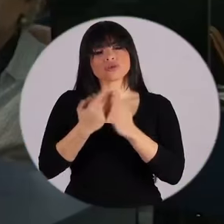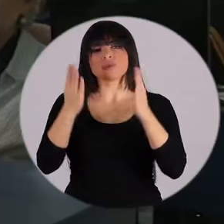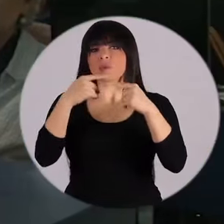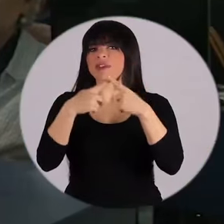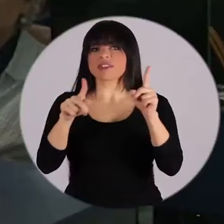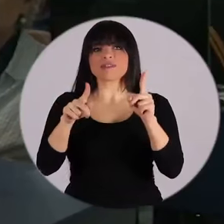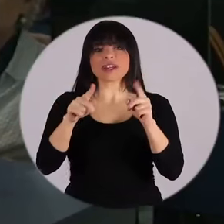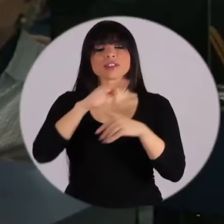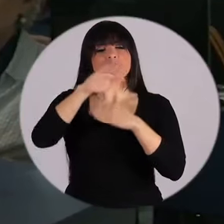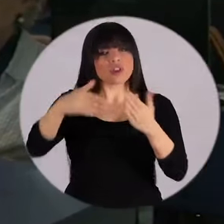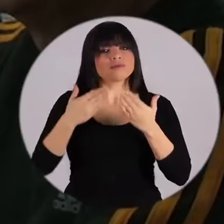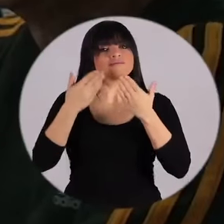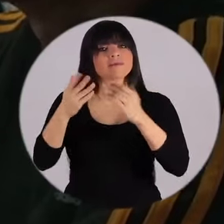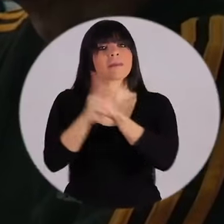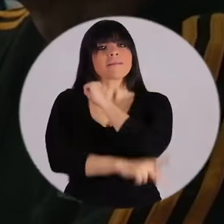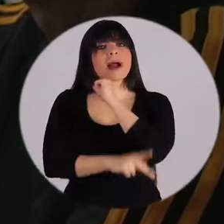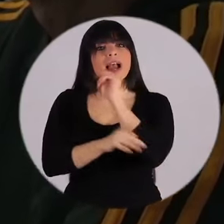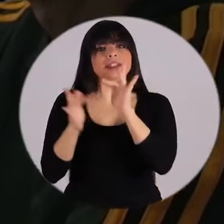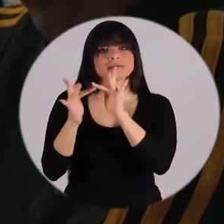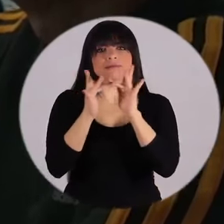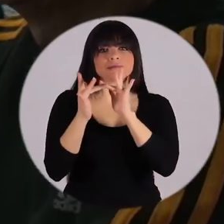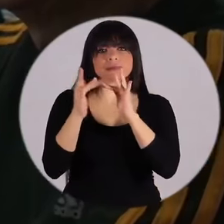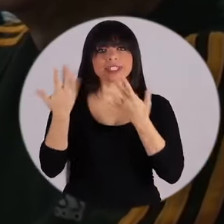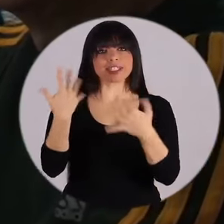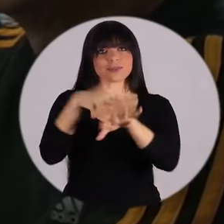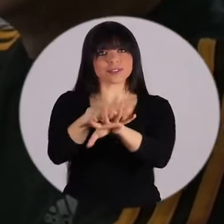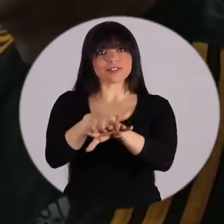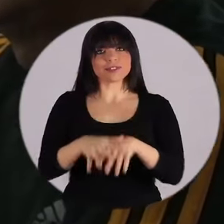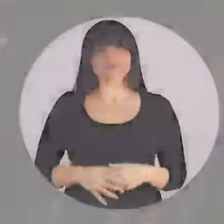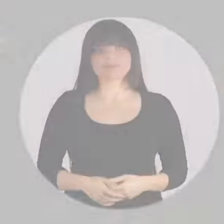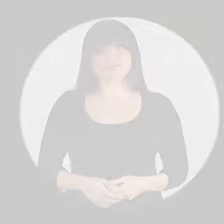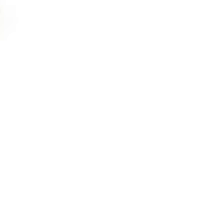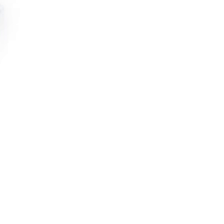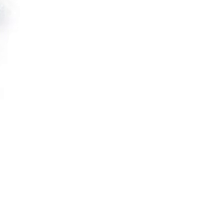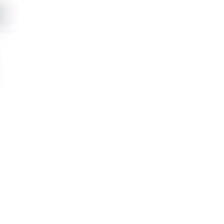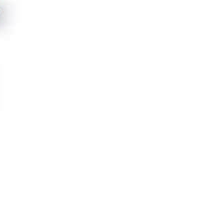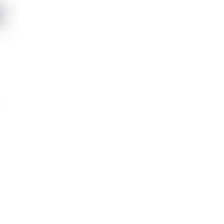sin distinción alguna, un país conectado e inclusivo.